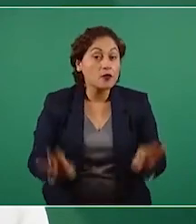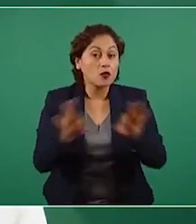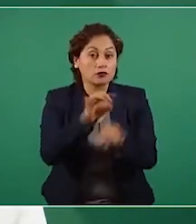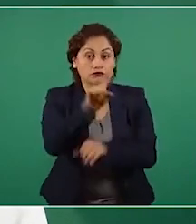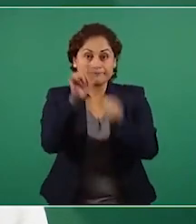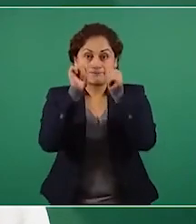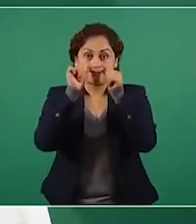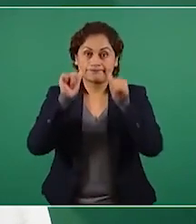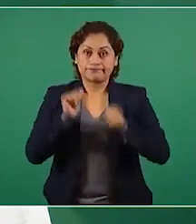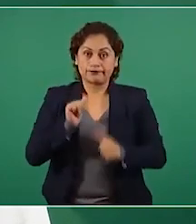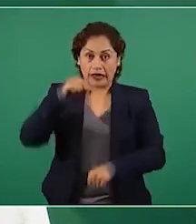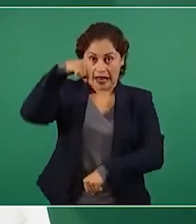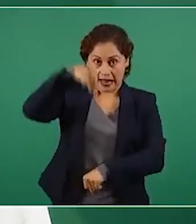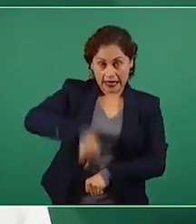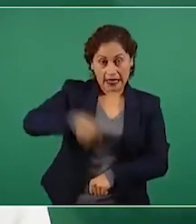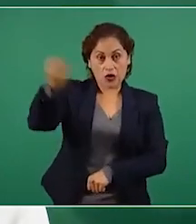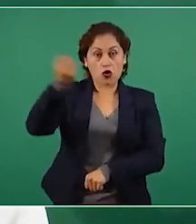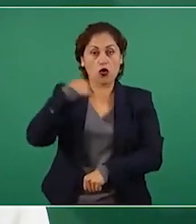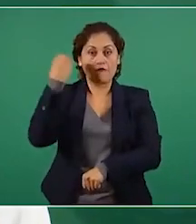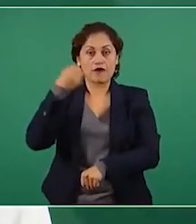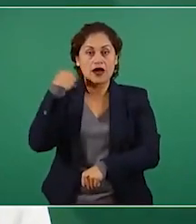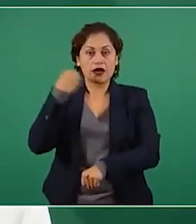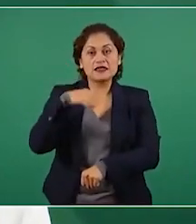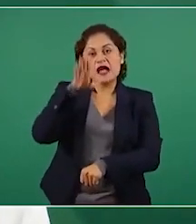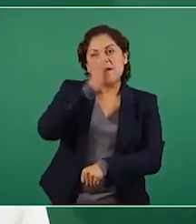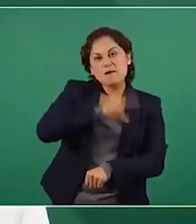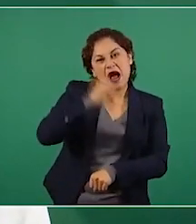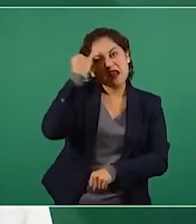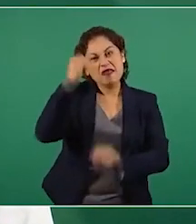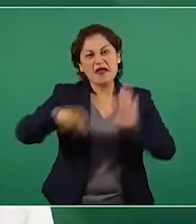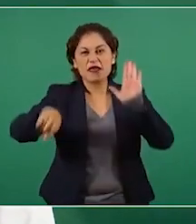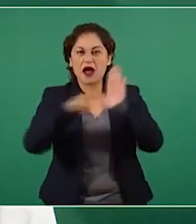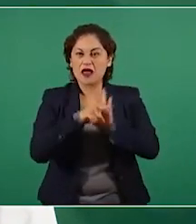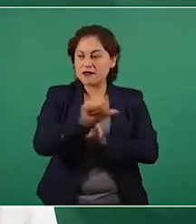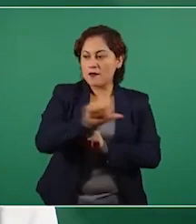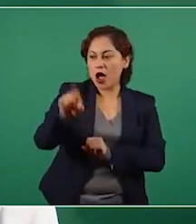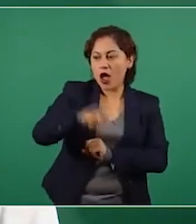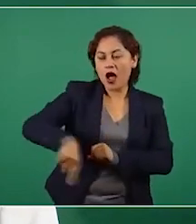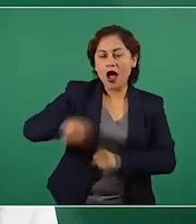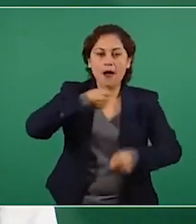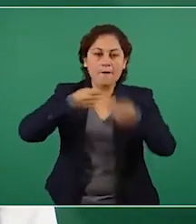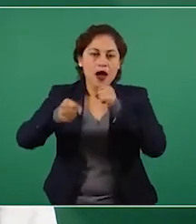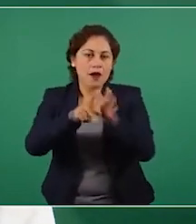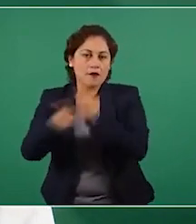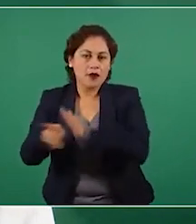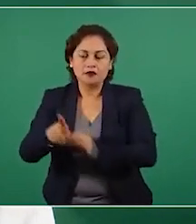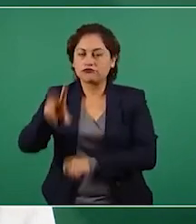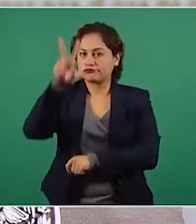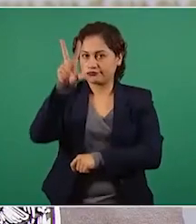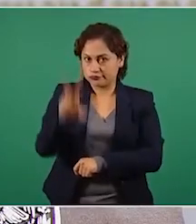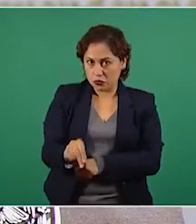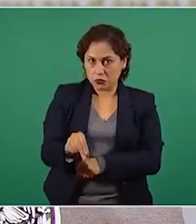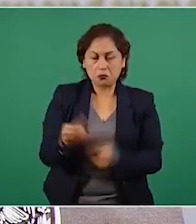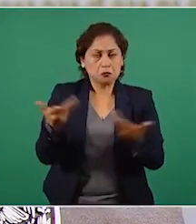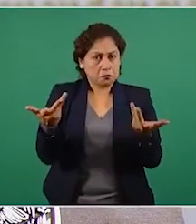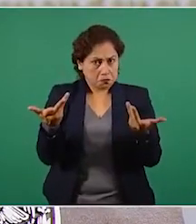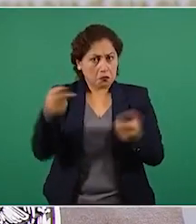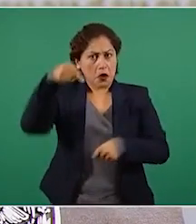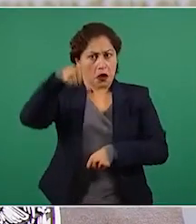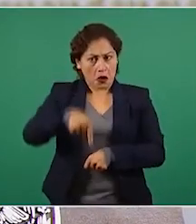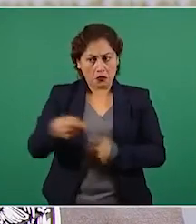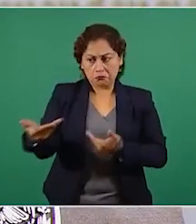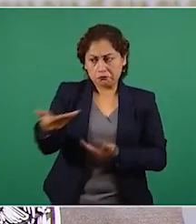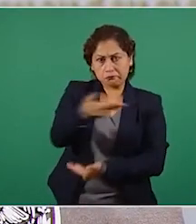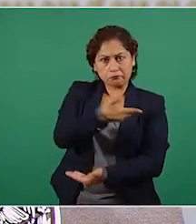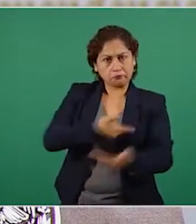periodistas ni a medios. En un país democrático, la discusión política y el derecho de réplica deben ser